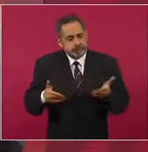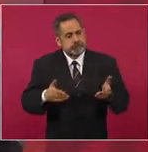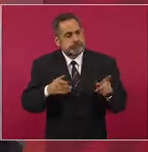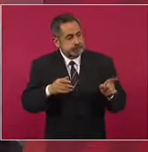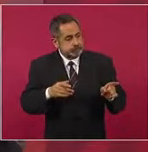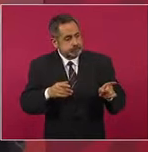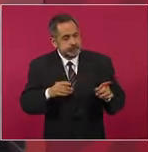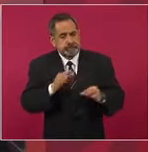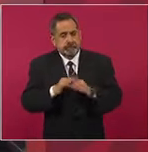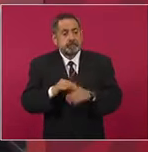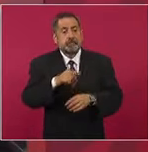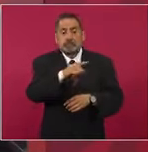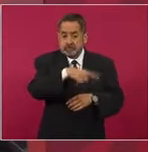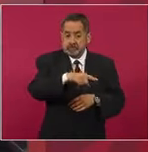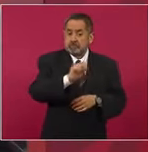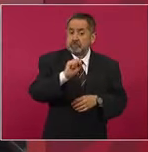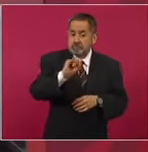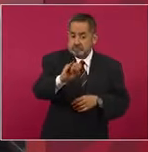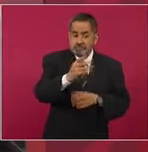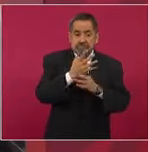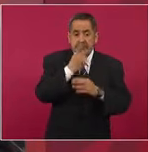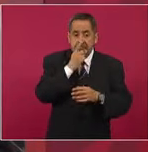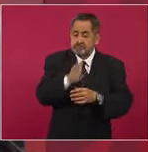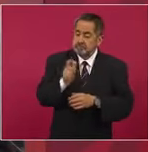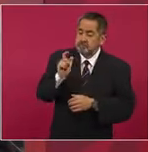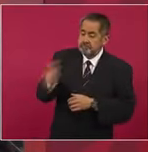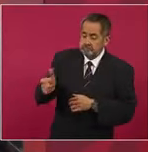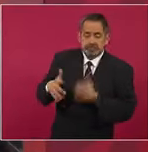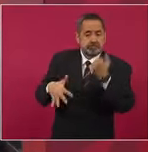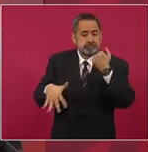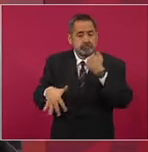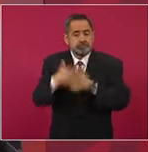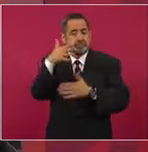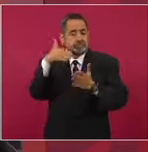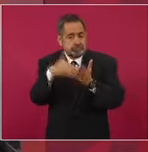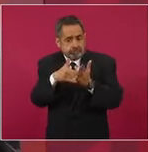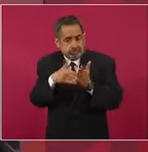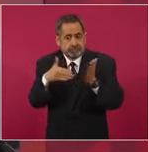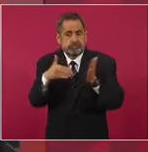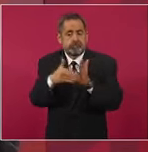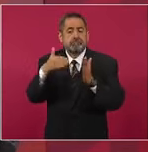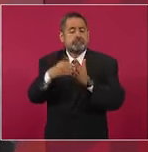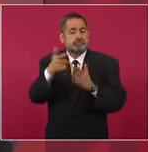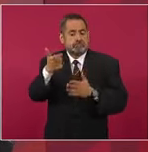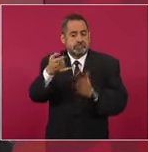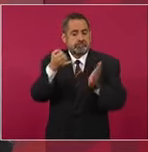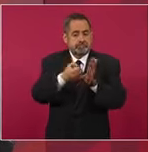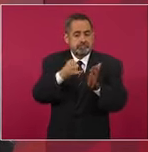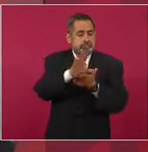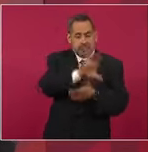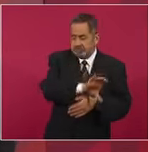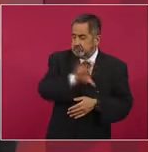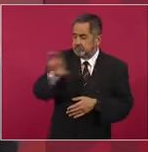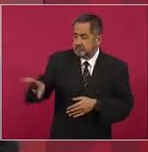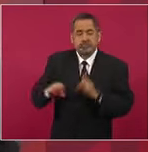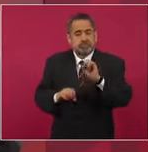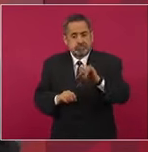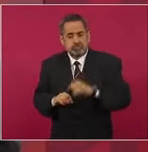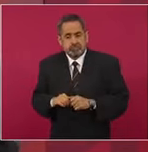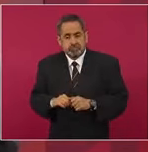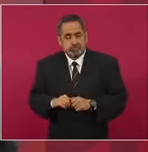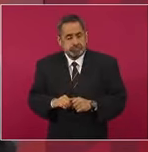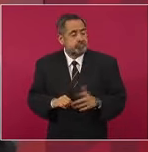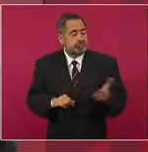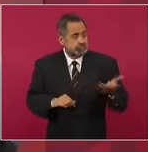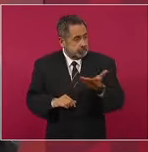van a pagar 15 mil millones de pesos de impuestos por esa operación.